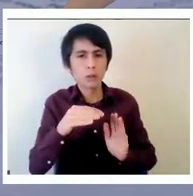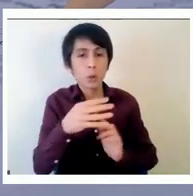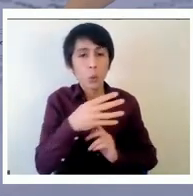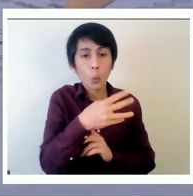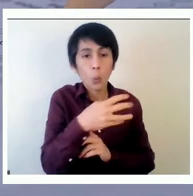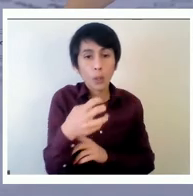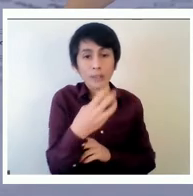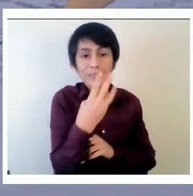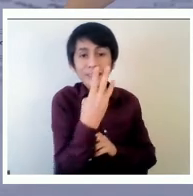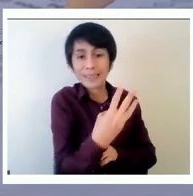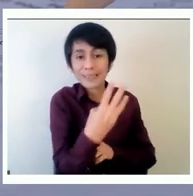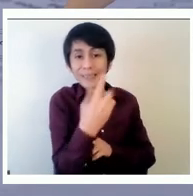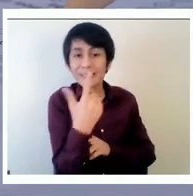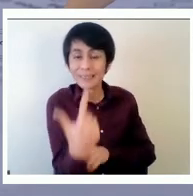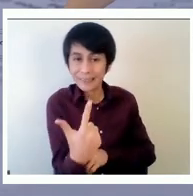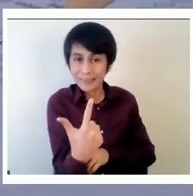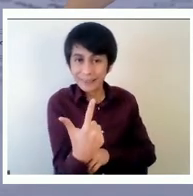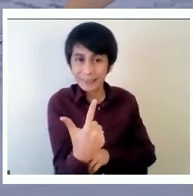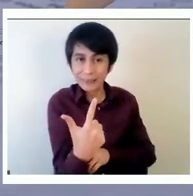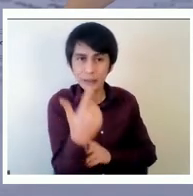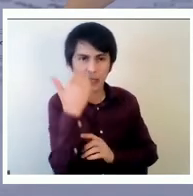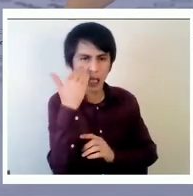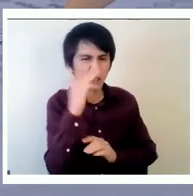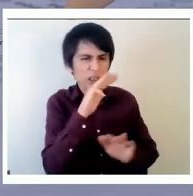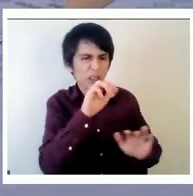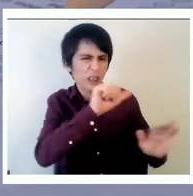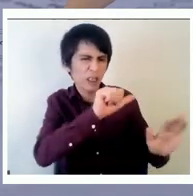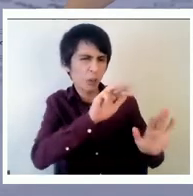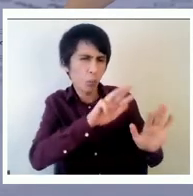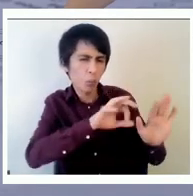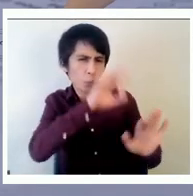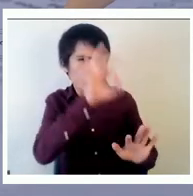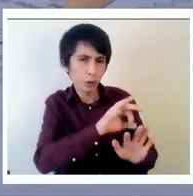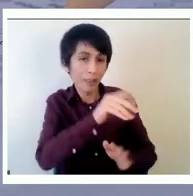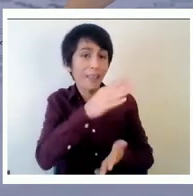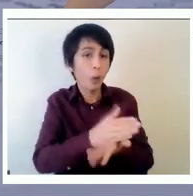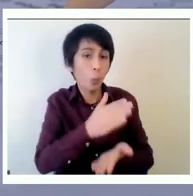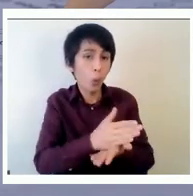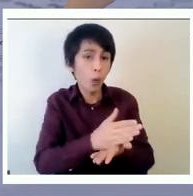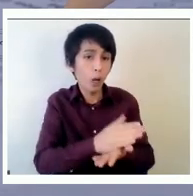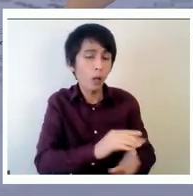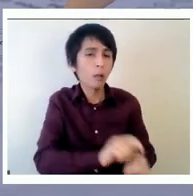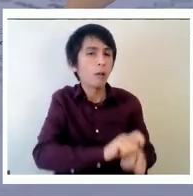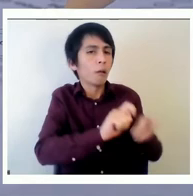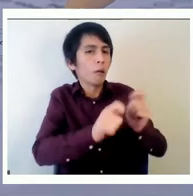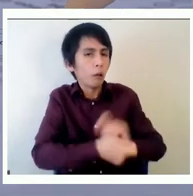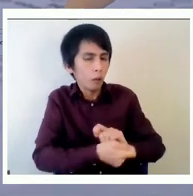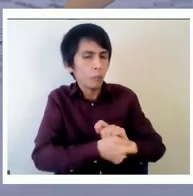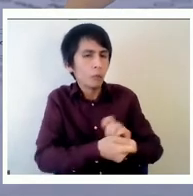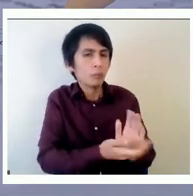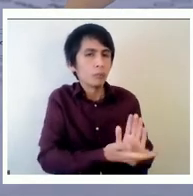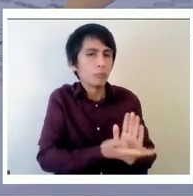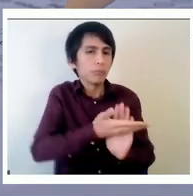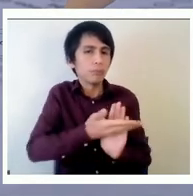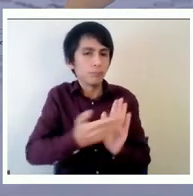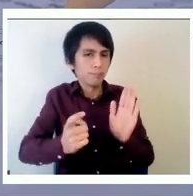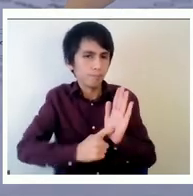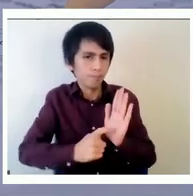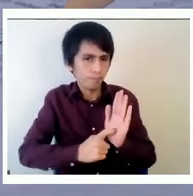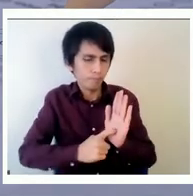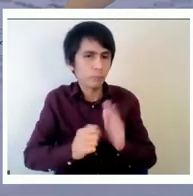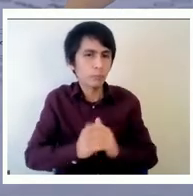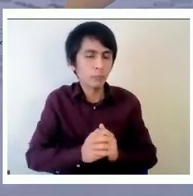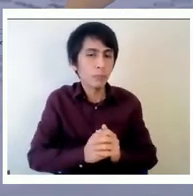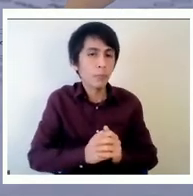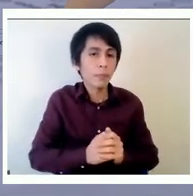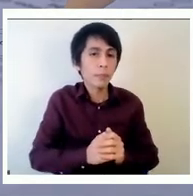un 69% de las escuelas lograron salir de esa categoría en algún momento y 120